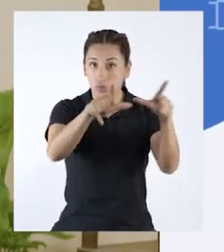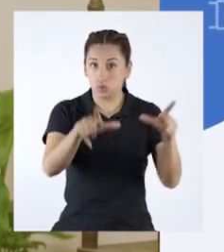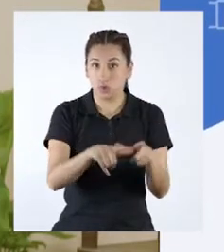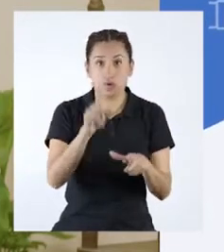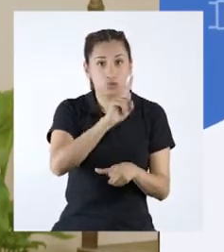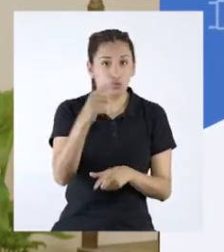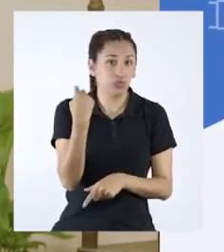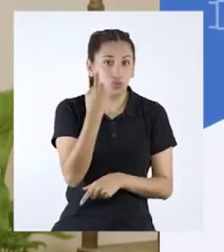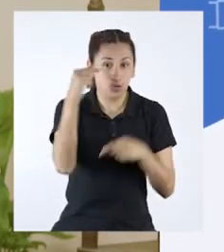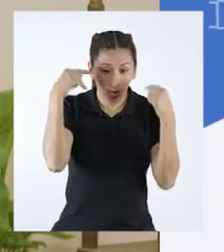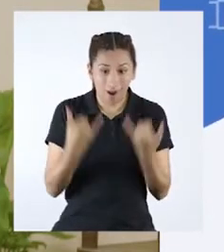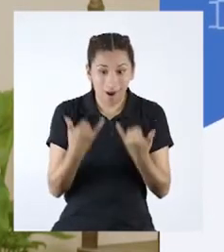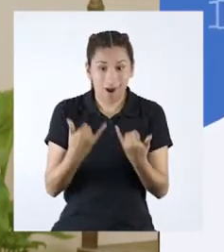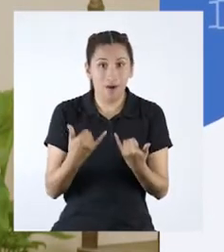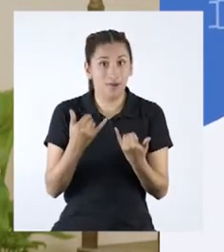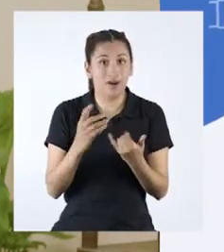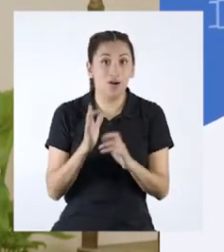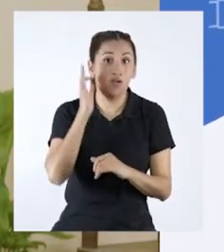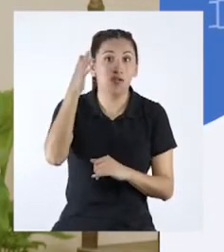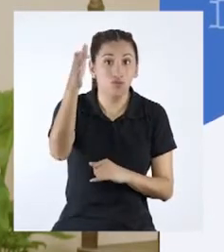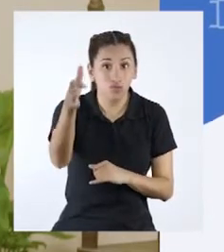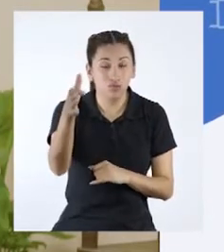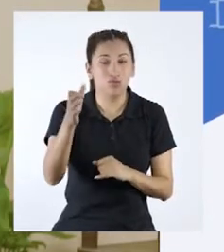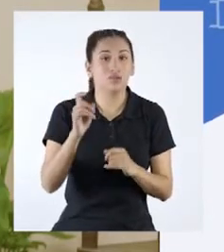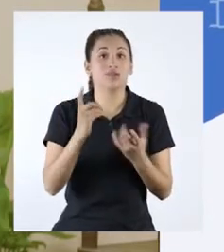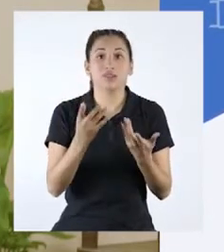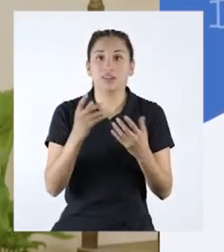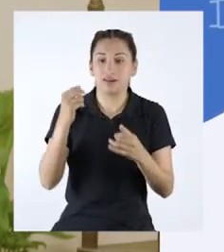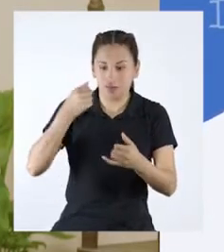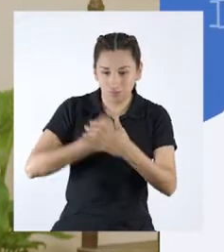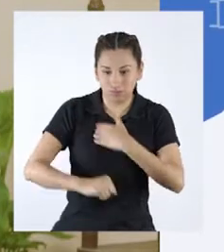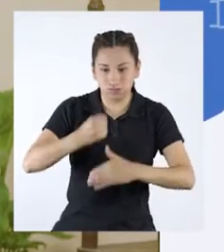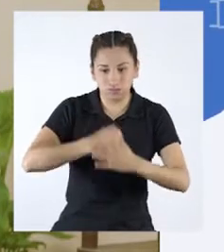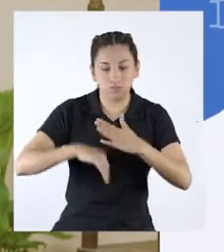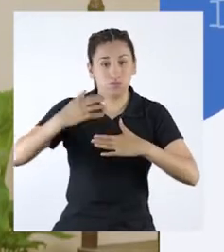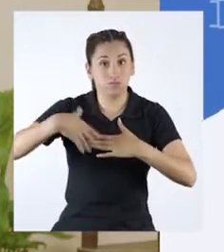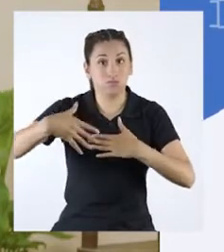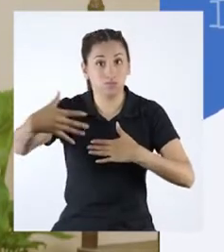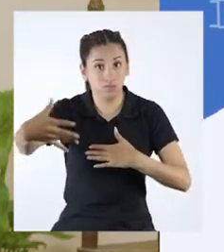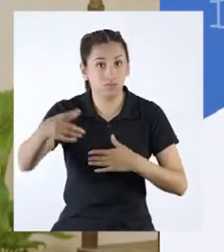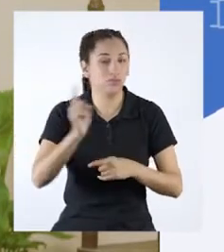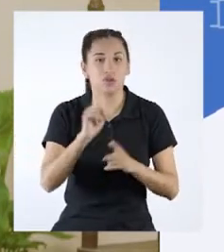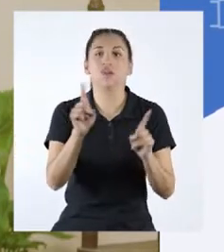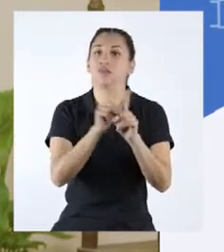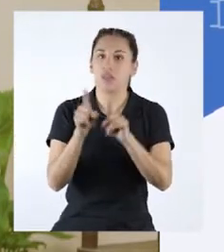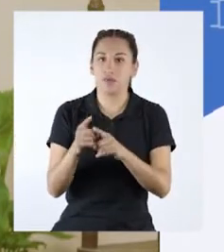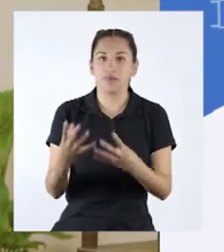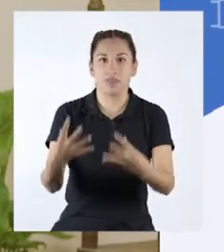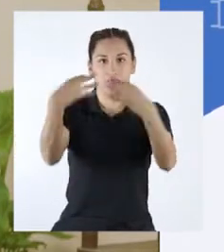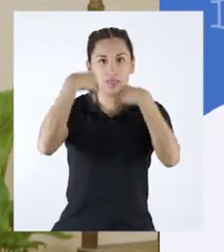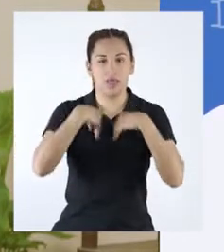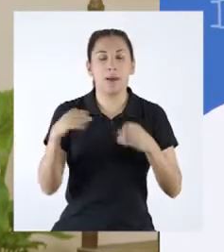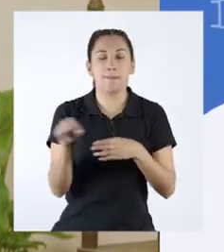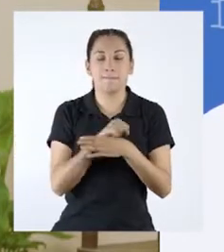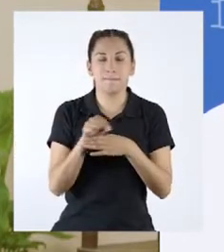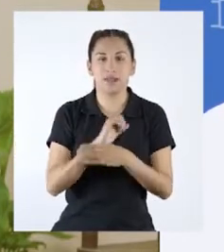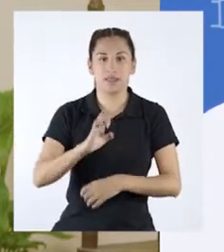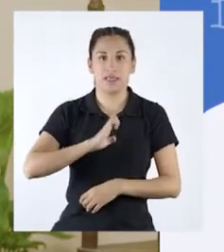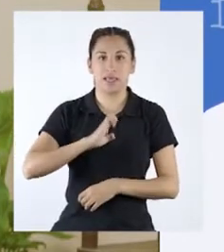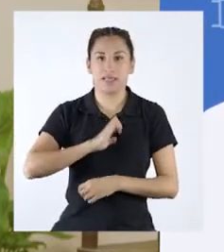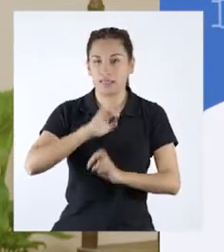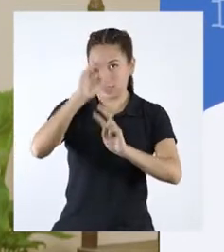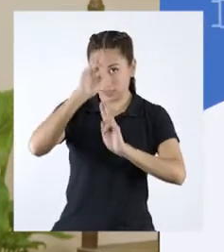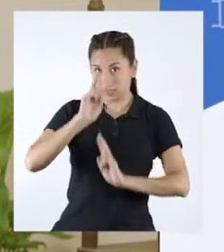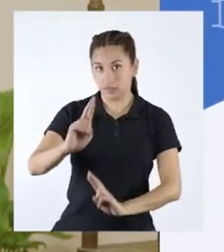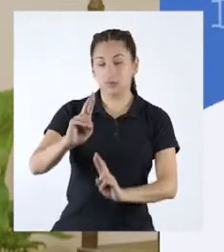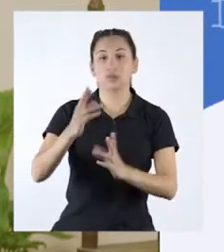No solo para nuestro presente y el futuro de las generaciones venideras, sino para ejercitarnos en prácticas